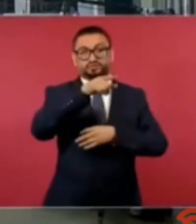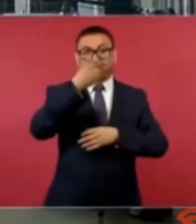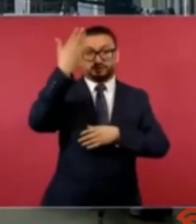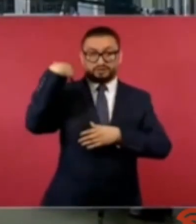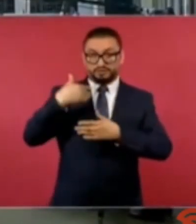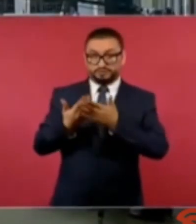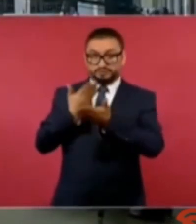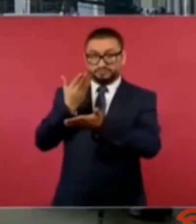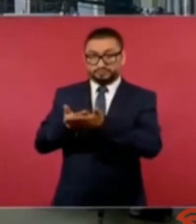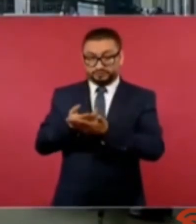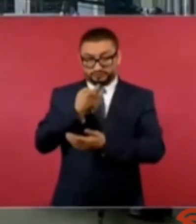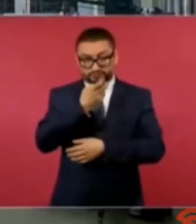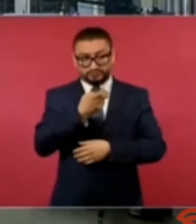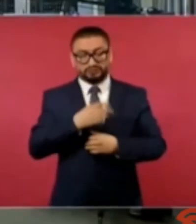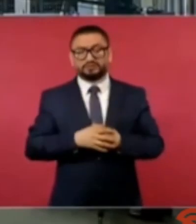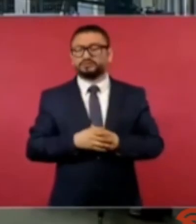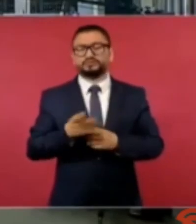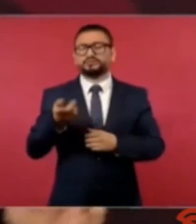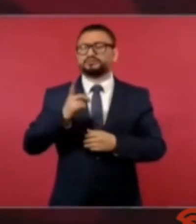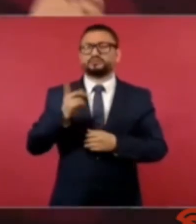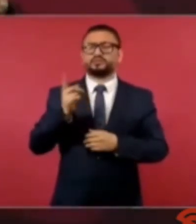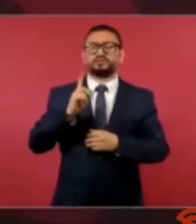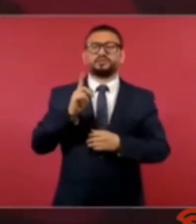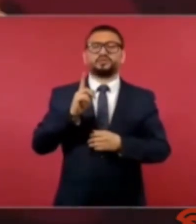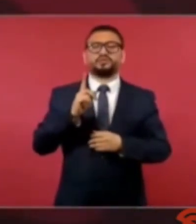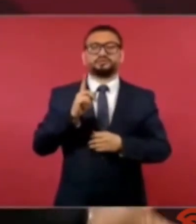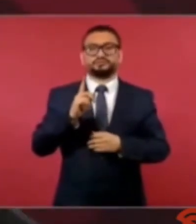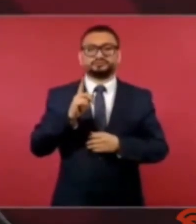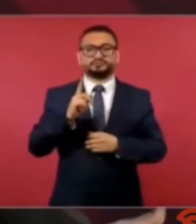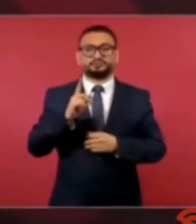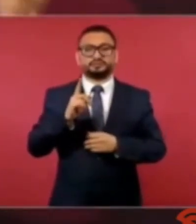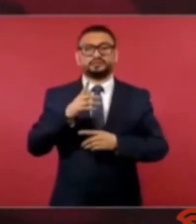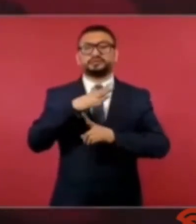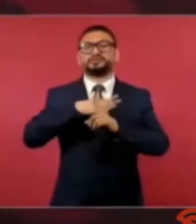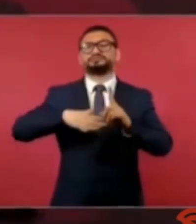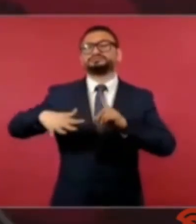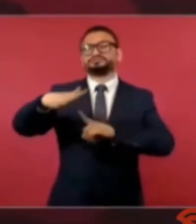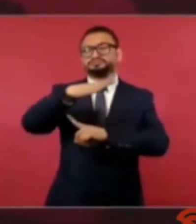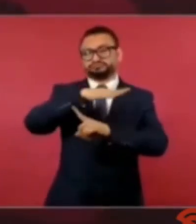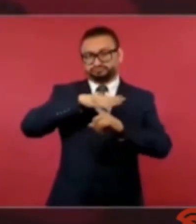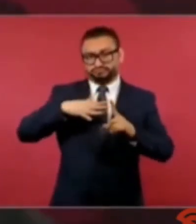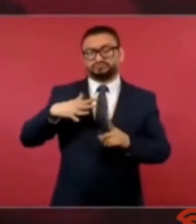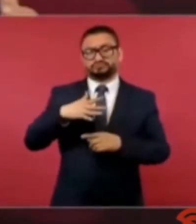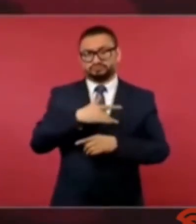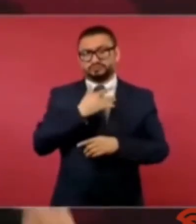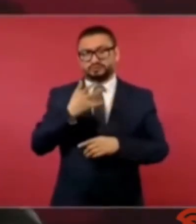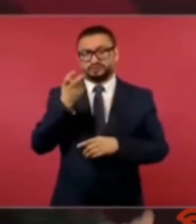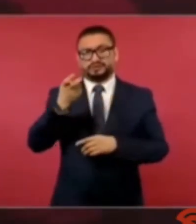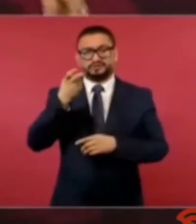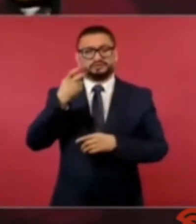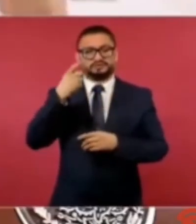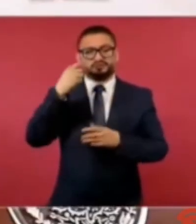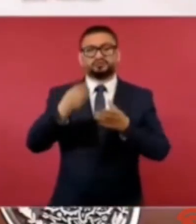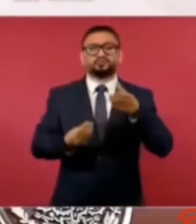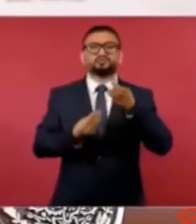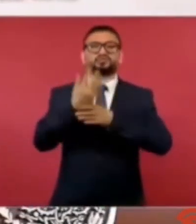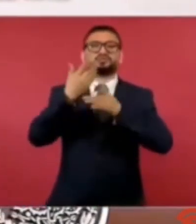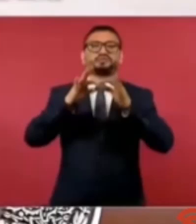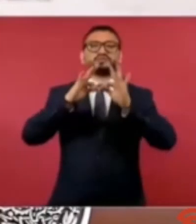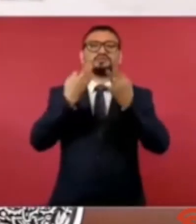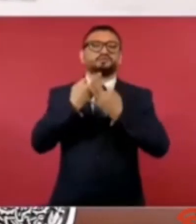planteado no es parte de las circunstancias de la nueva política